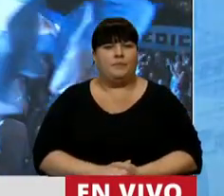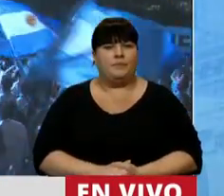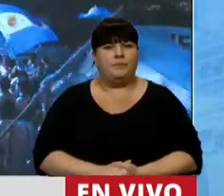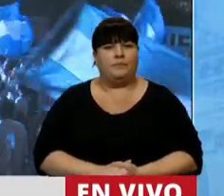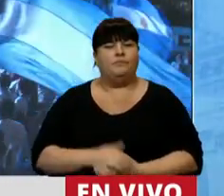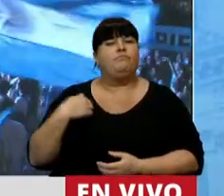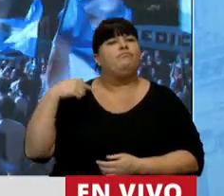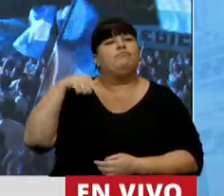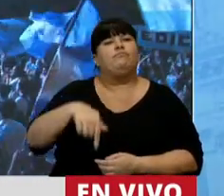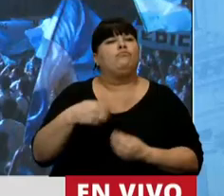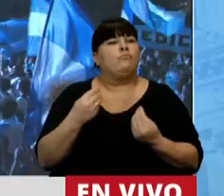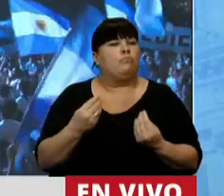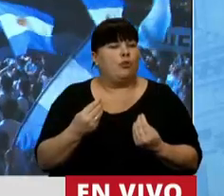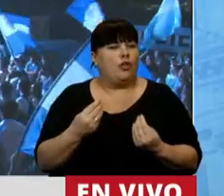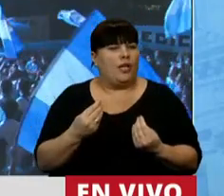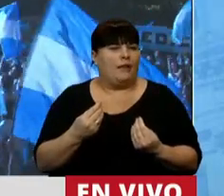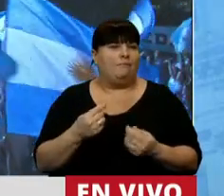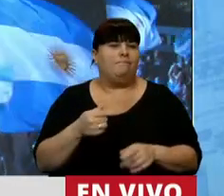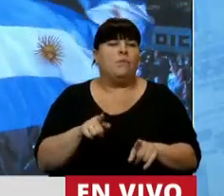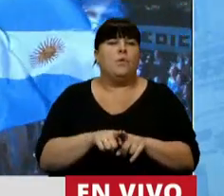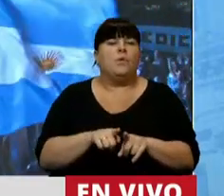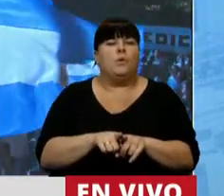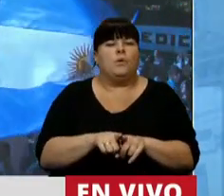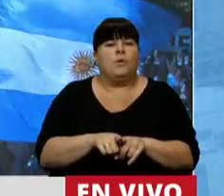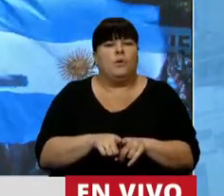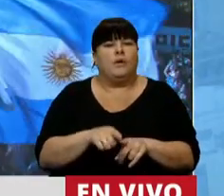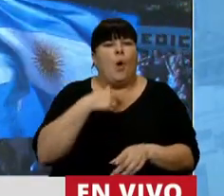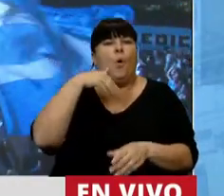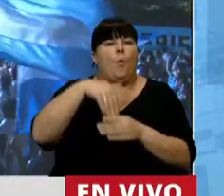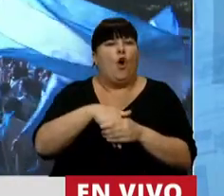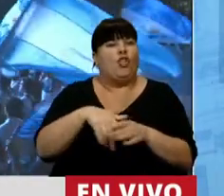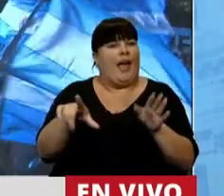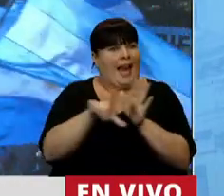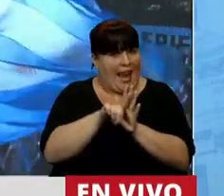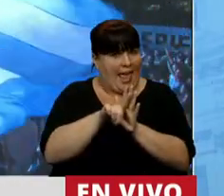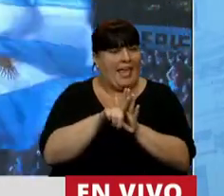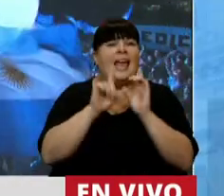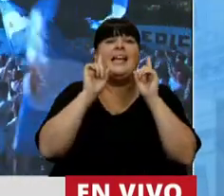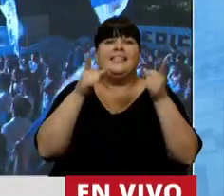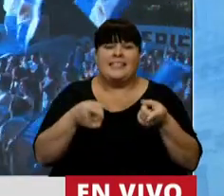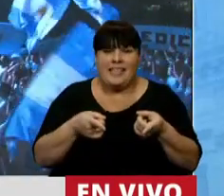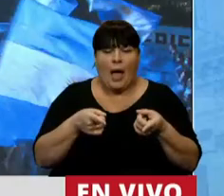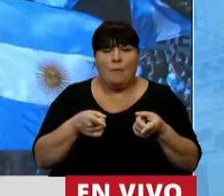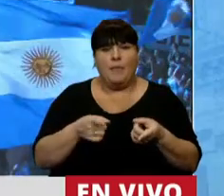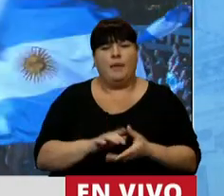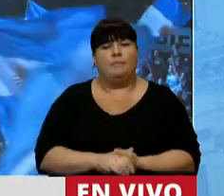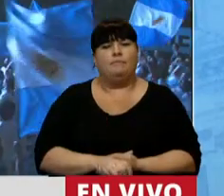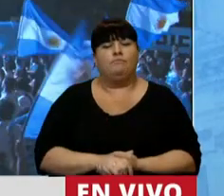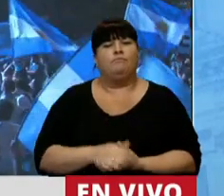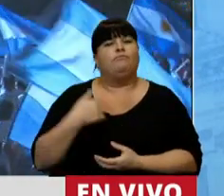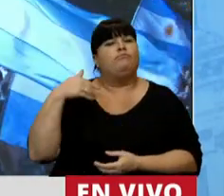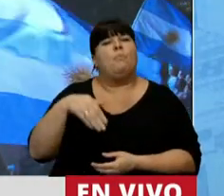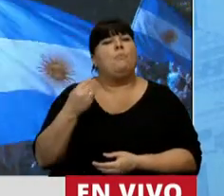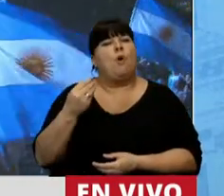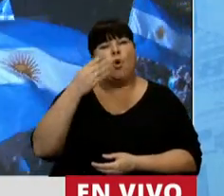Y vine para votar esta ley, y además porque